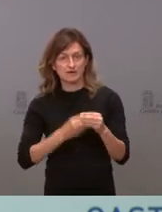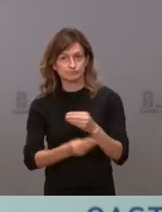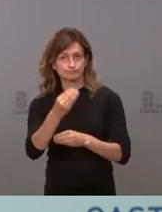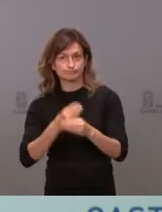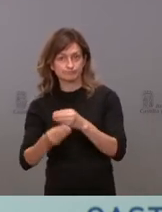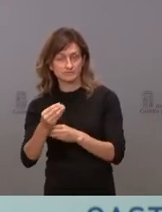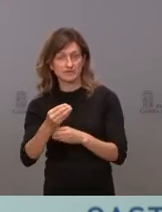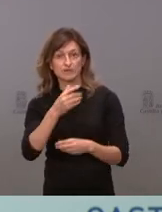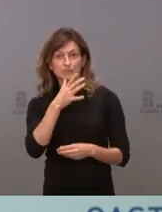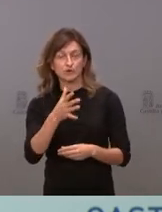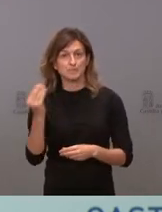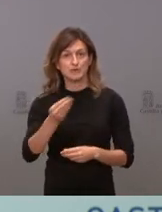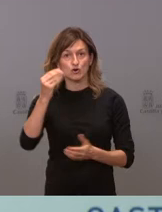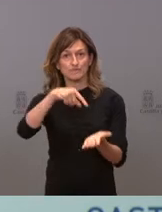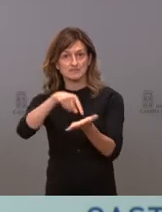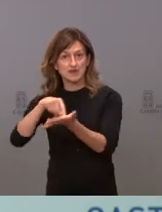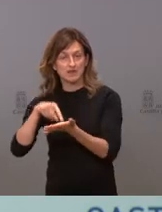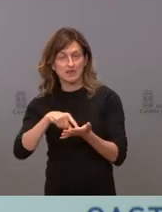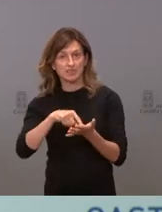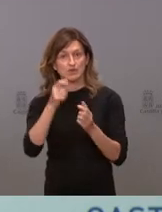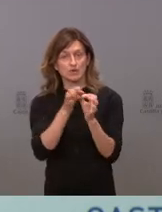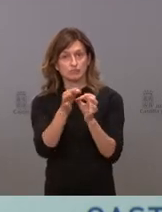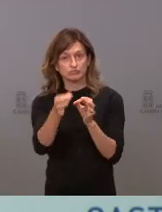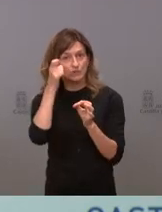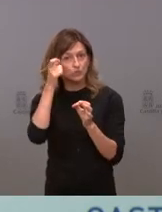con la mejor fiscalidad para el mundo rural.